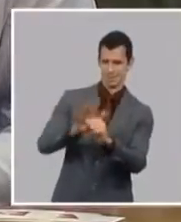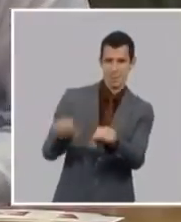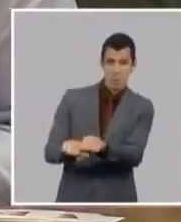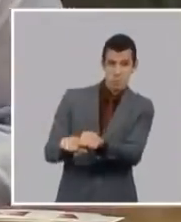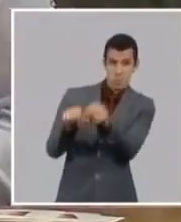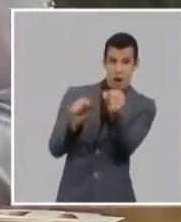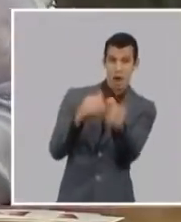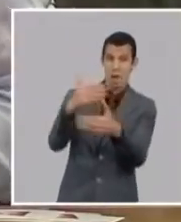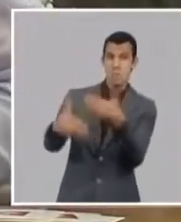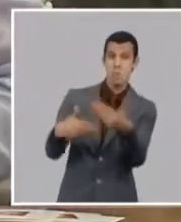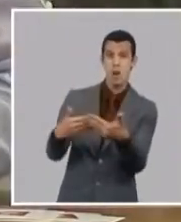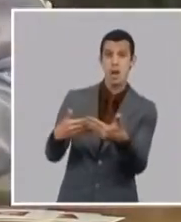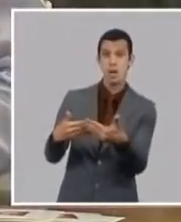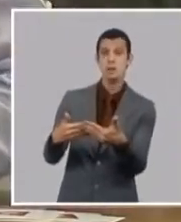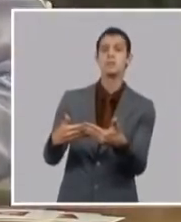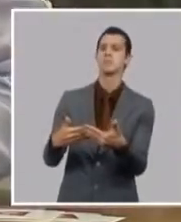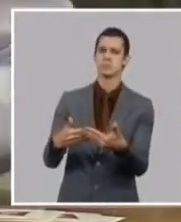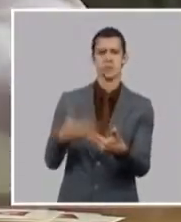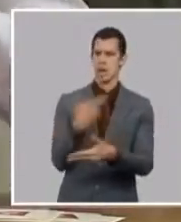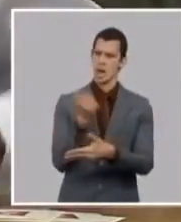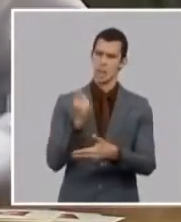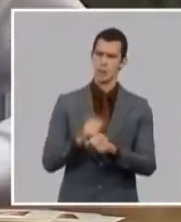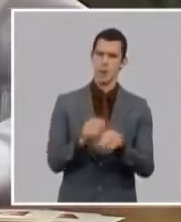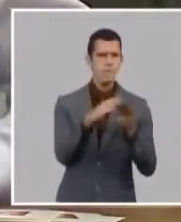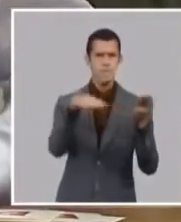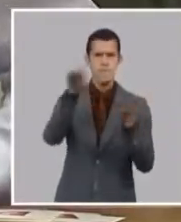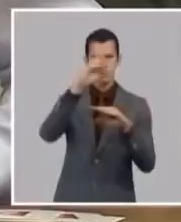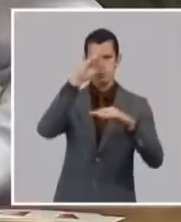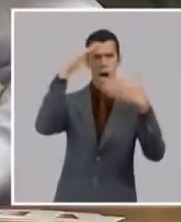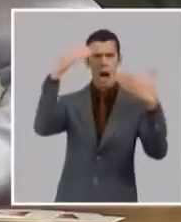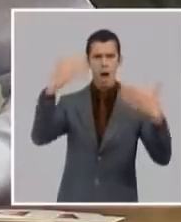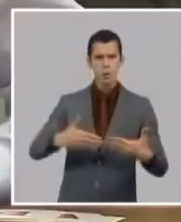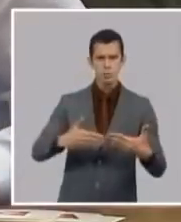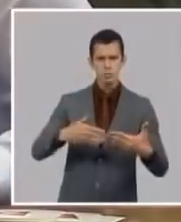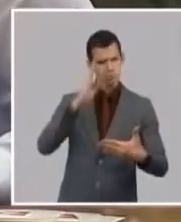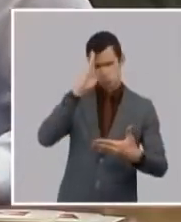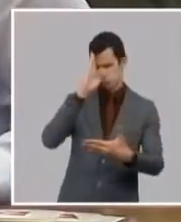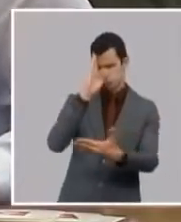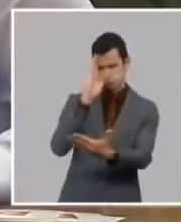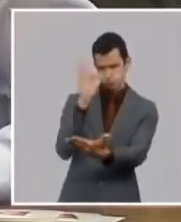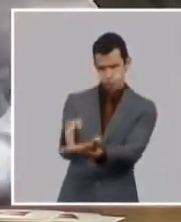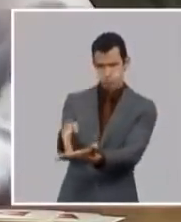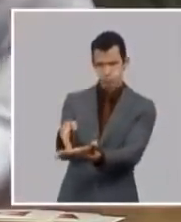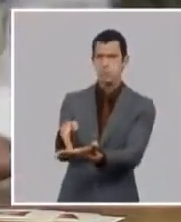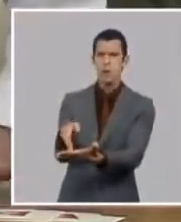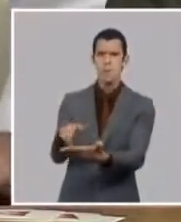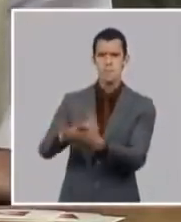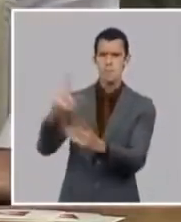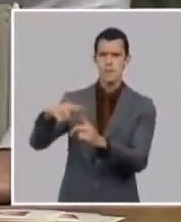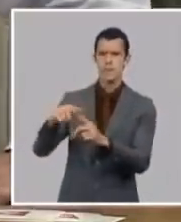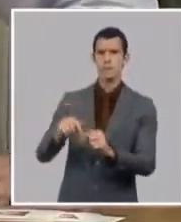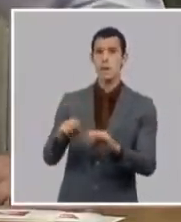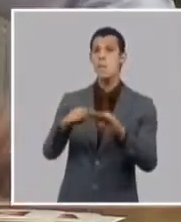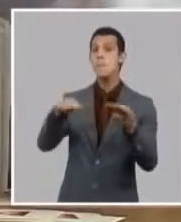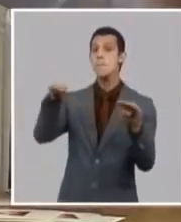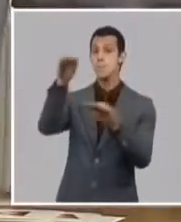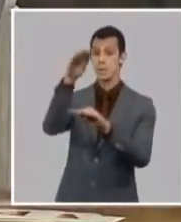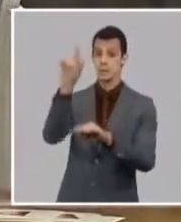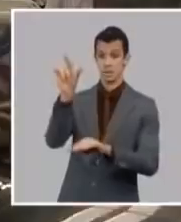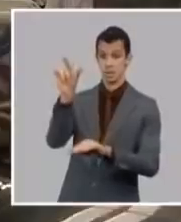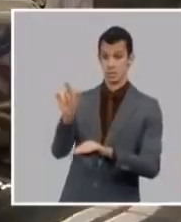ministro del gobierno por el ministro de salud pública que tiene que atender toda Cuba se fue para Matanz y con un grupo de compañeros de otros organismos